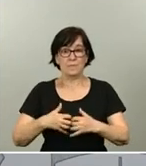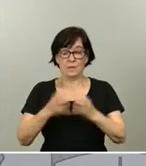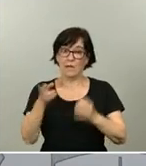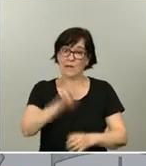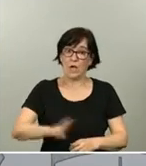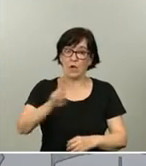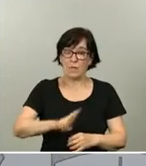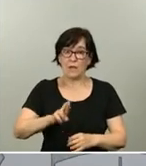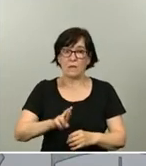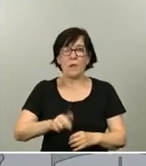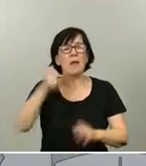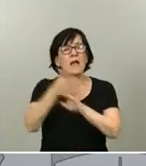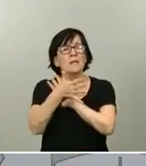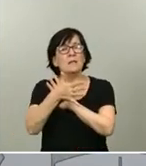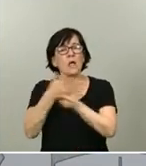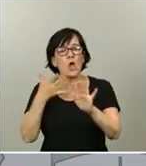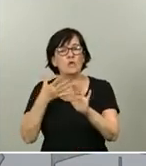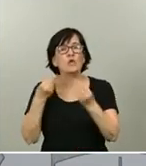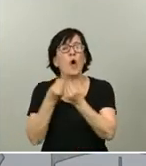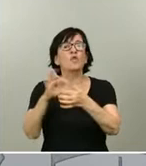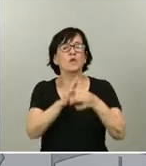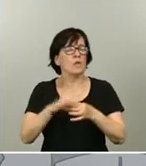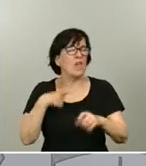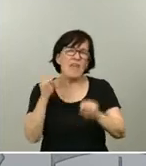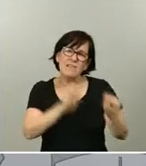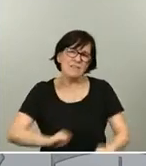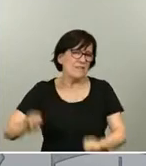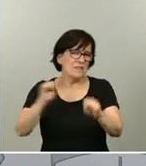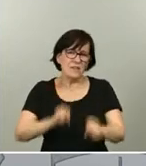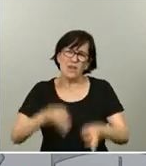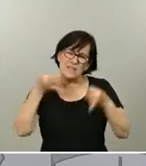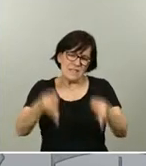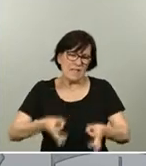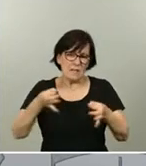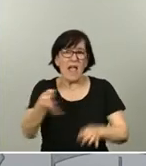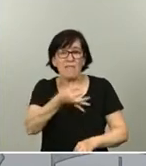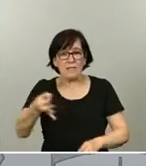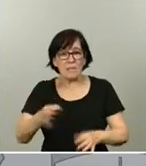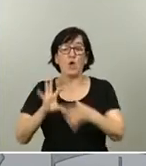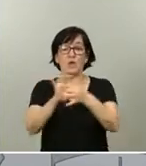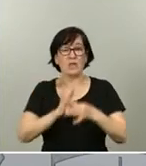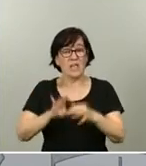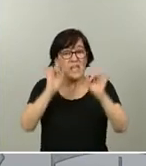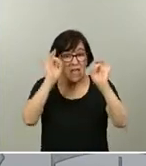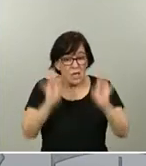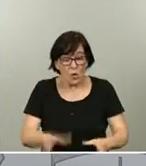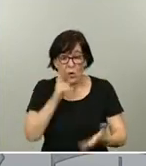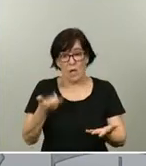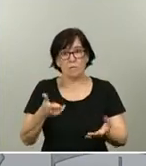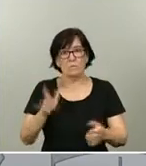más rápida con unidad. Esto es lo que he defendido siempre. Será más efectiva con unidad, igual que sucederá en el espacio europeo.